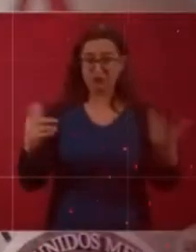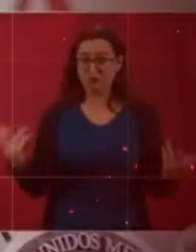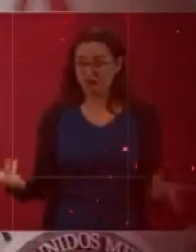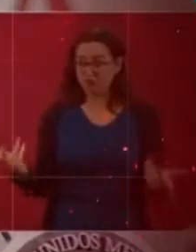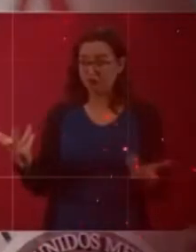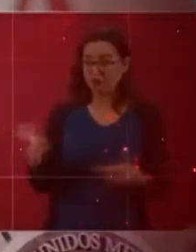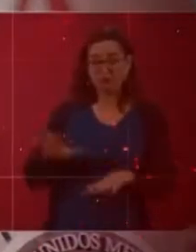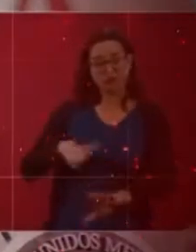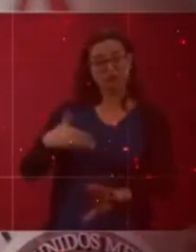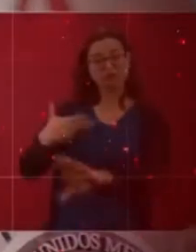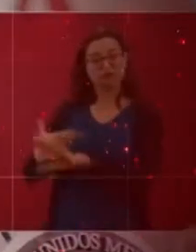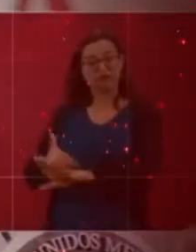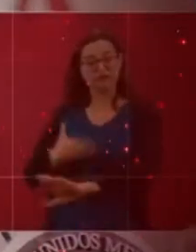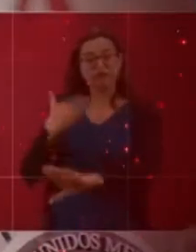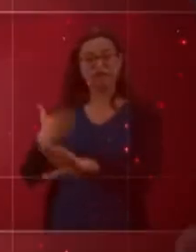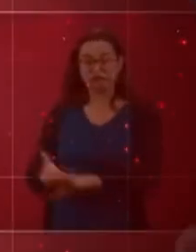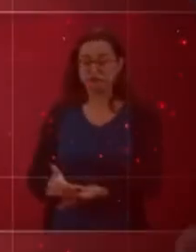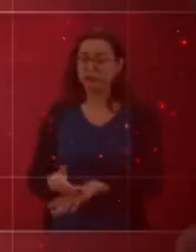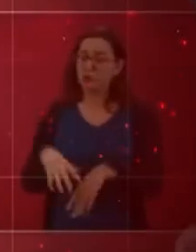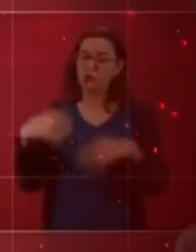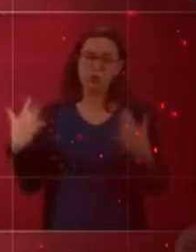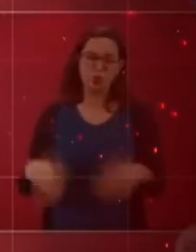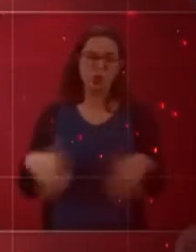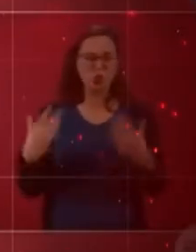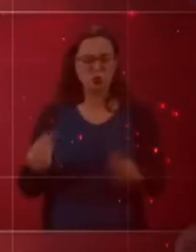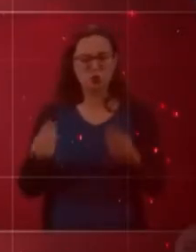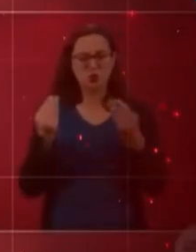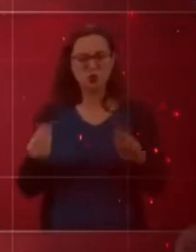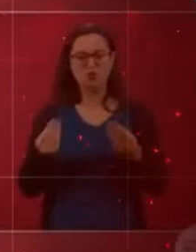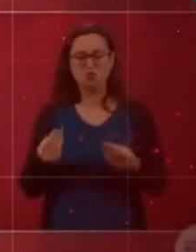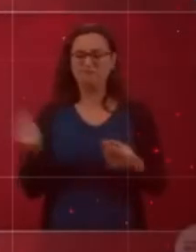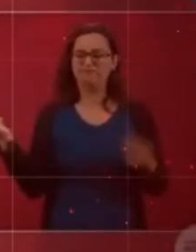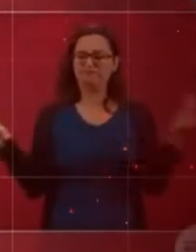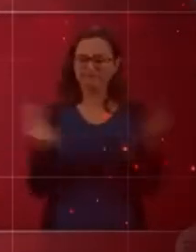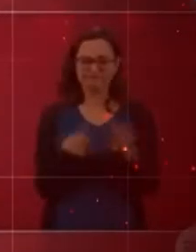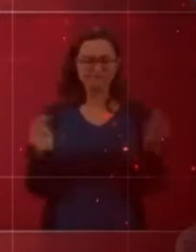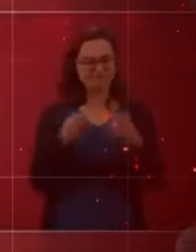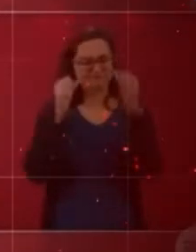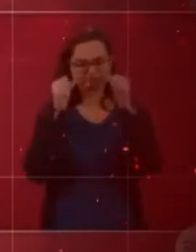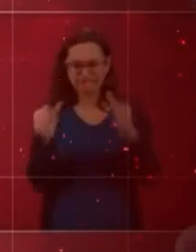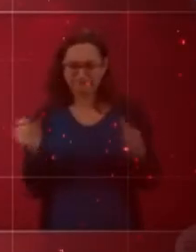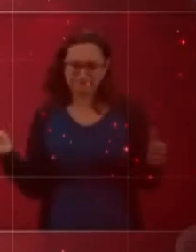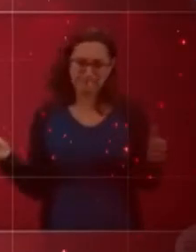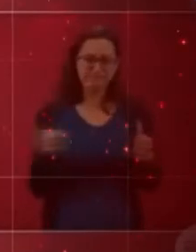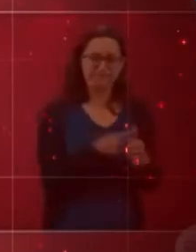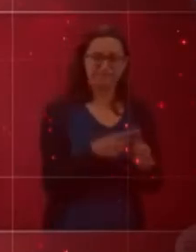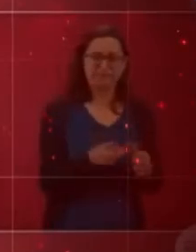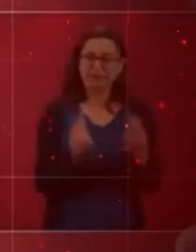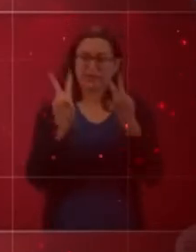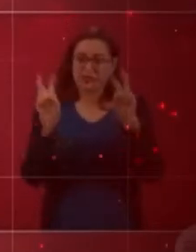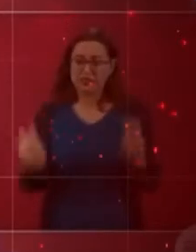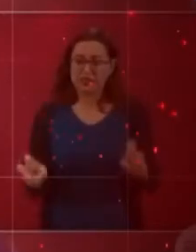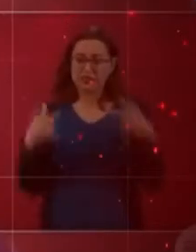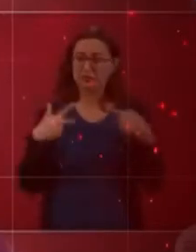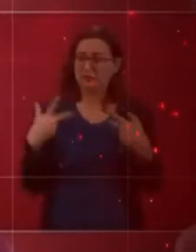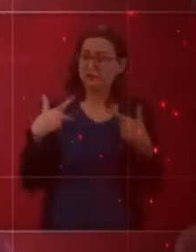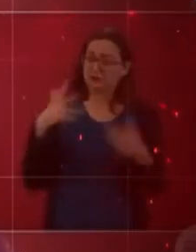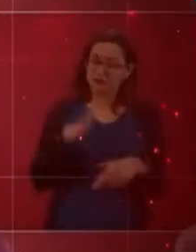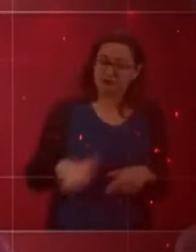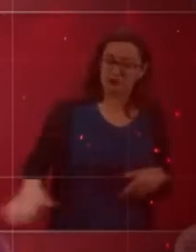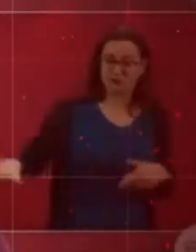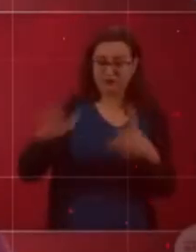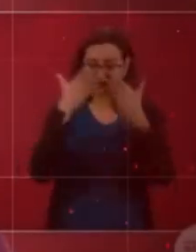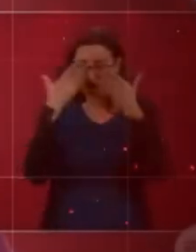las niñas es un asunto de alta prioridad. Este tema es una prioridad pública. Necesitamos visibilizar,